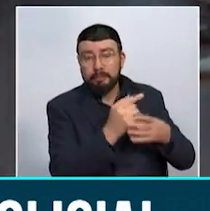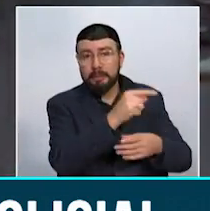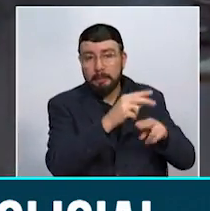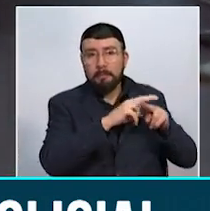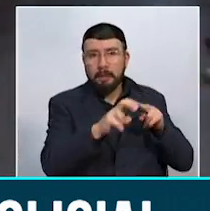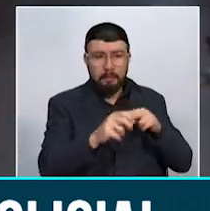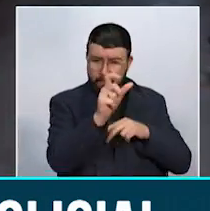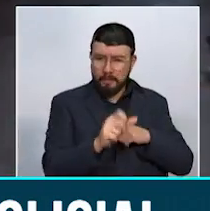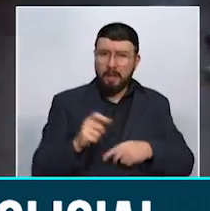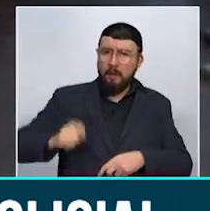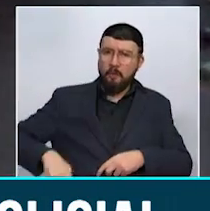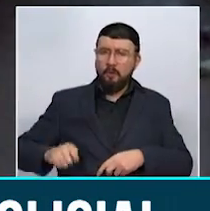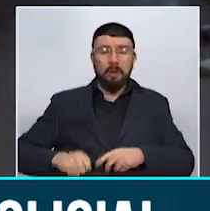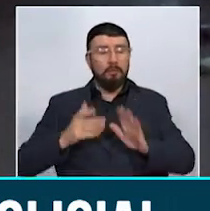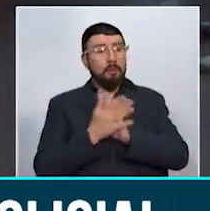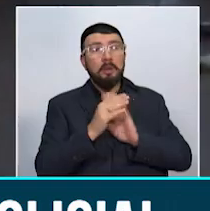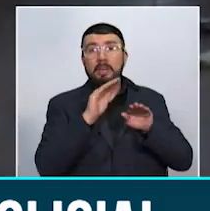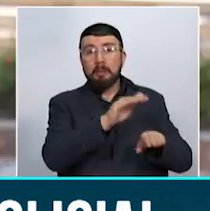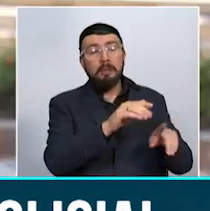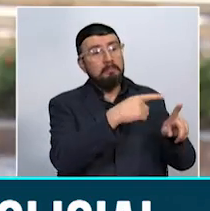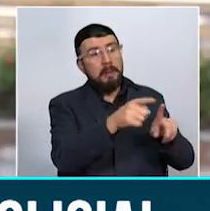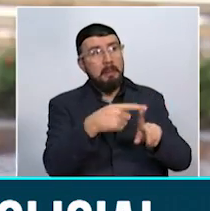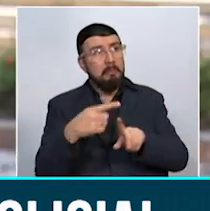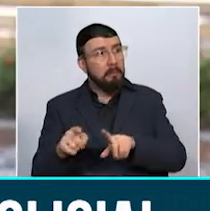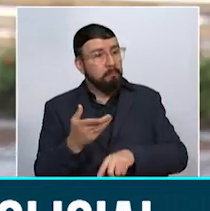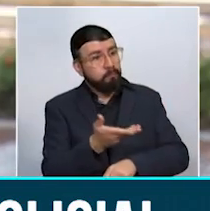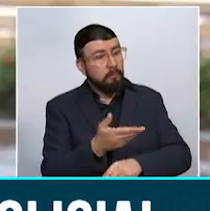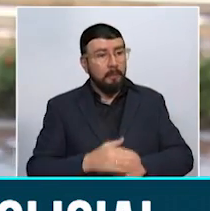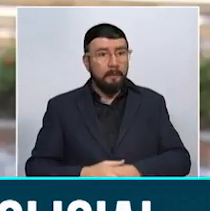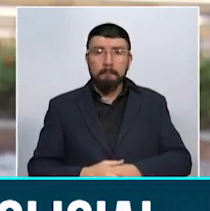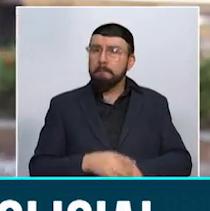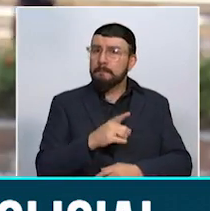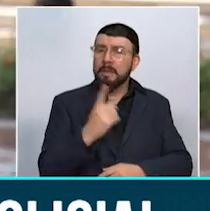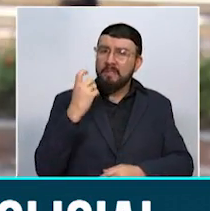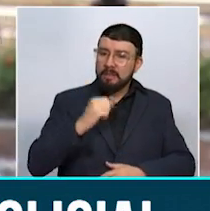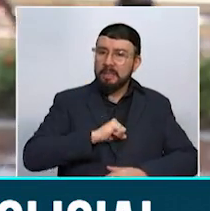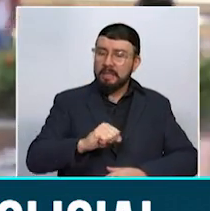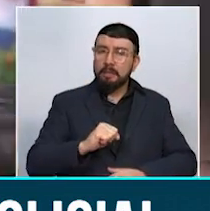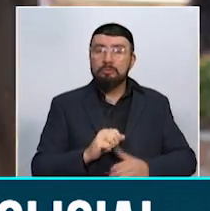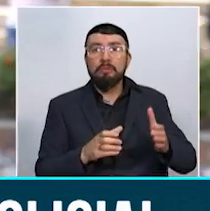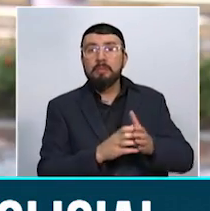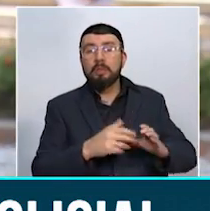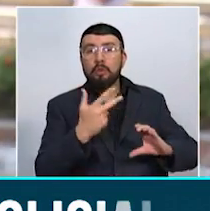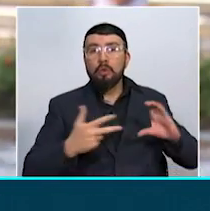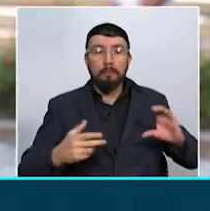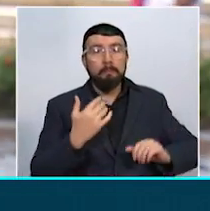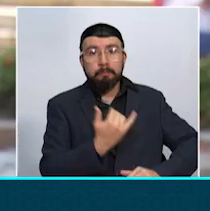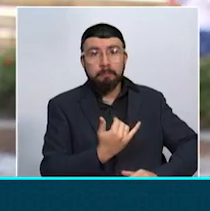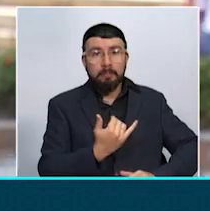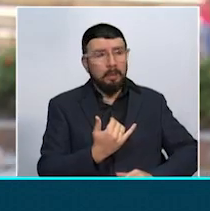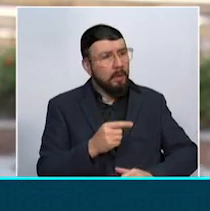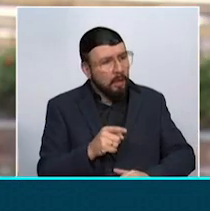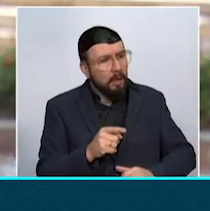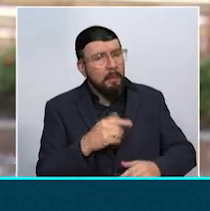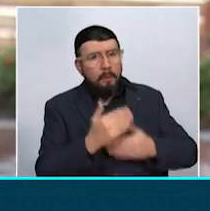uno de los abogados que representa a varios indicados. Se está vulnerando un derecho constitucional. Cuando yo me he entrevistado con los